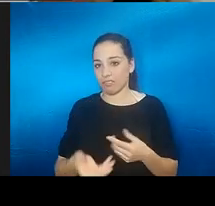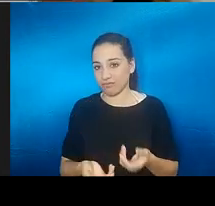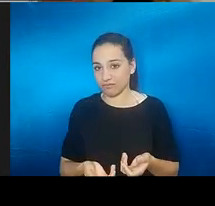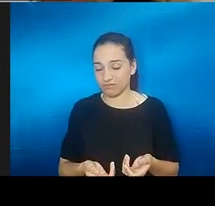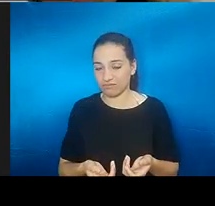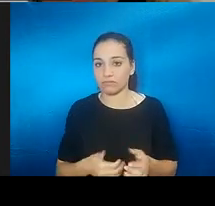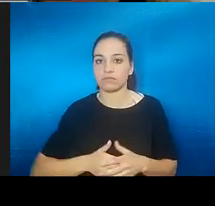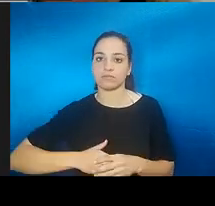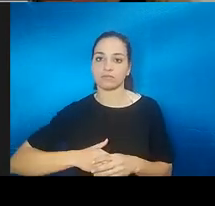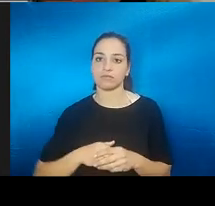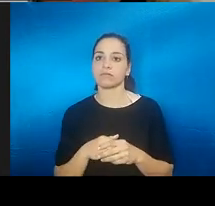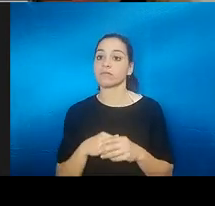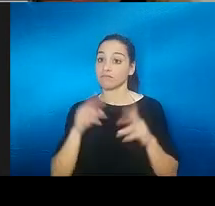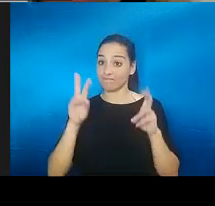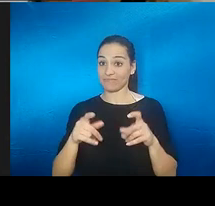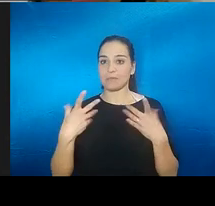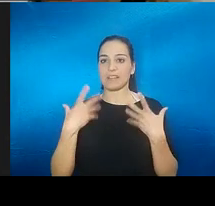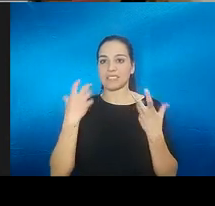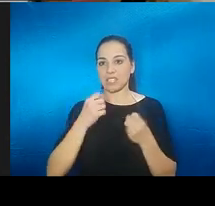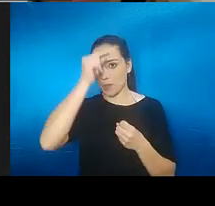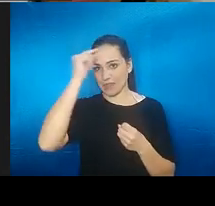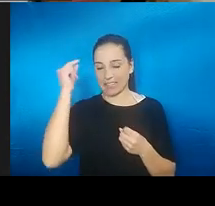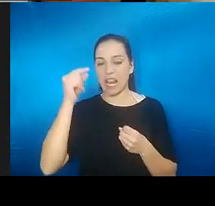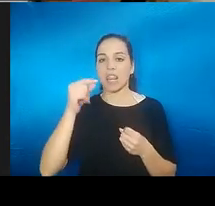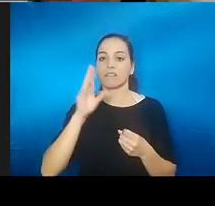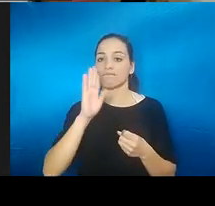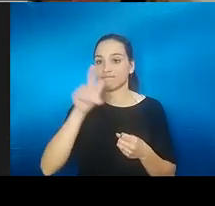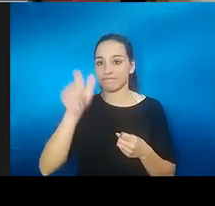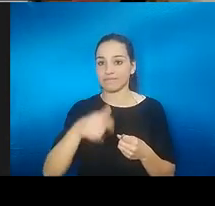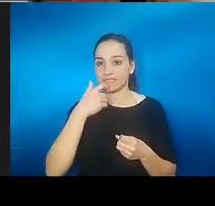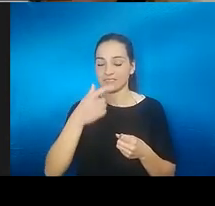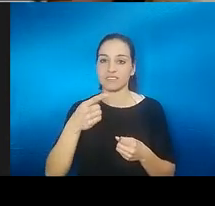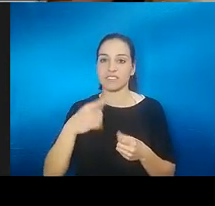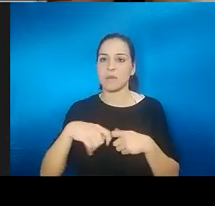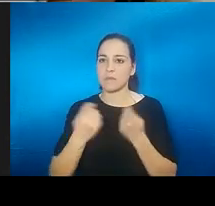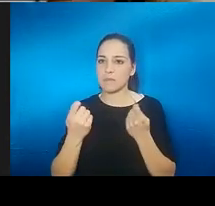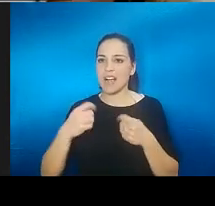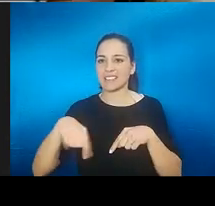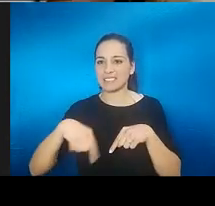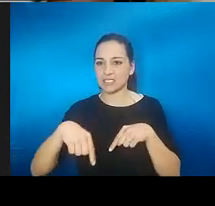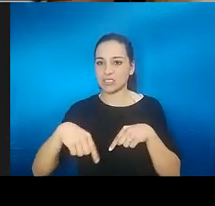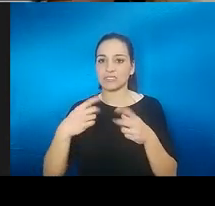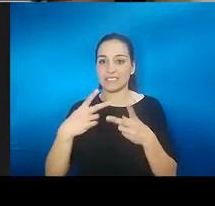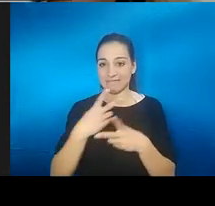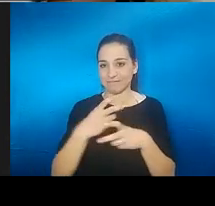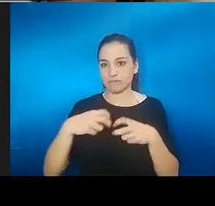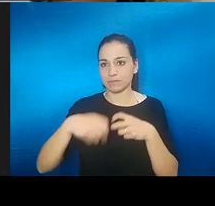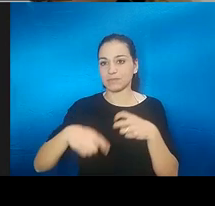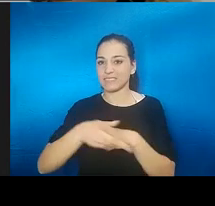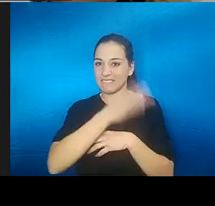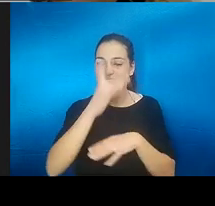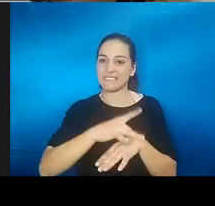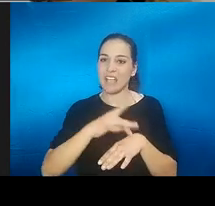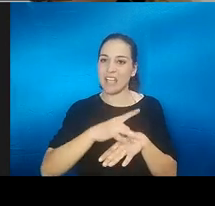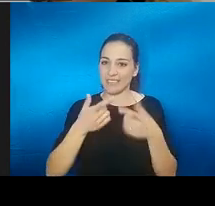fijaos con temas de salud mental cuando alguien te dice que te has roto una pierna ay vea el trauma no sé qué cuando te dice alguien estoy triste o no